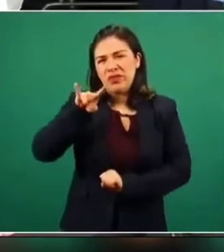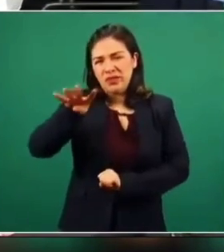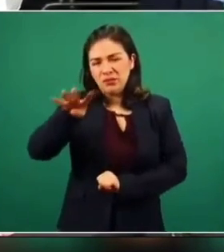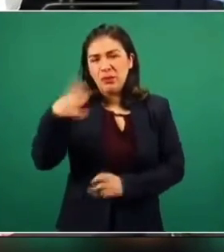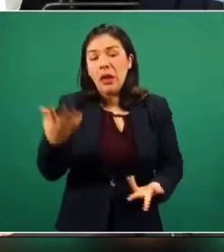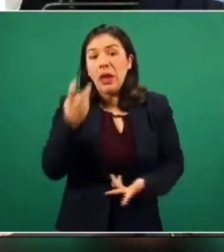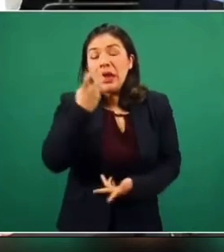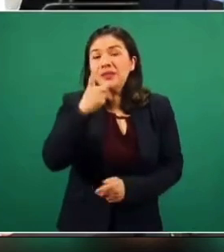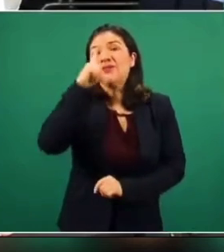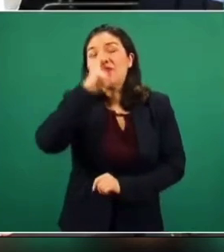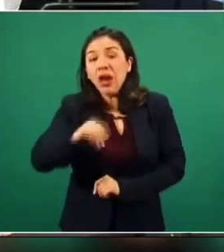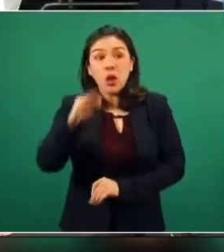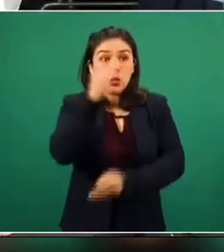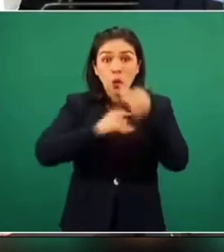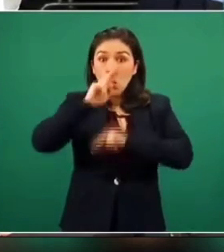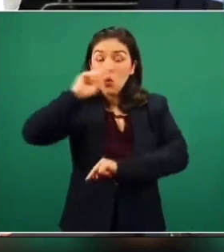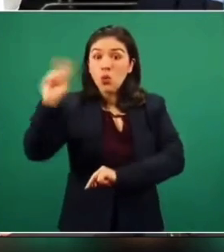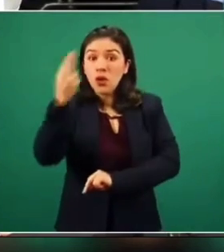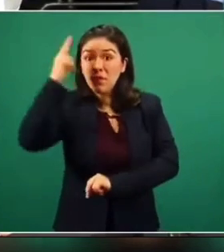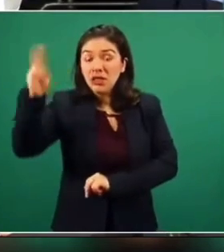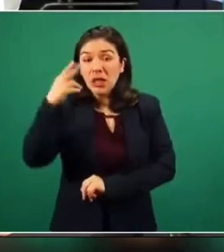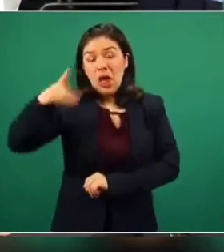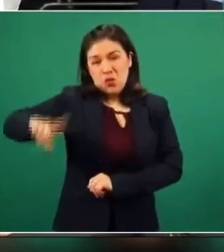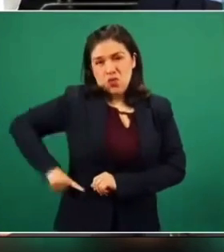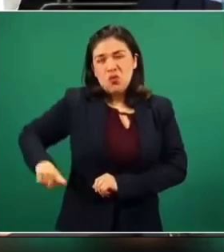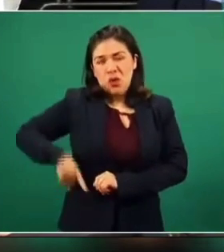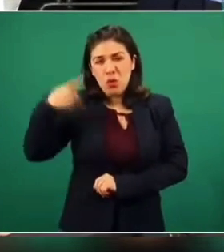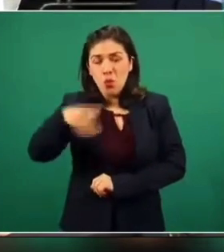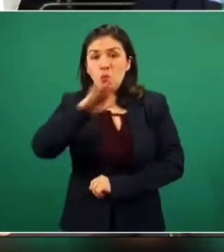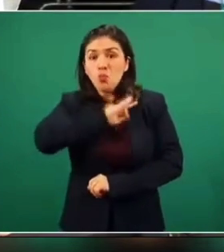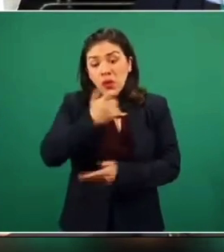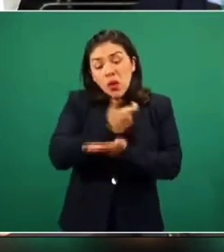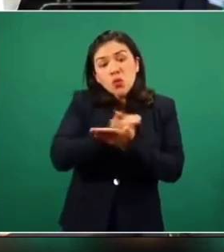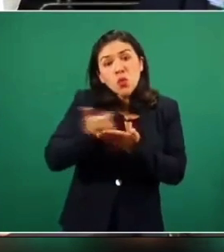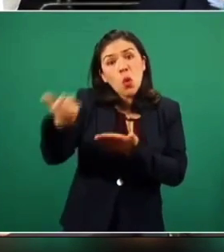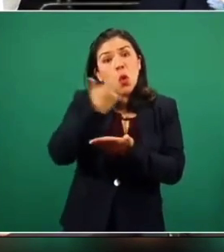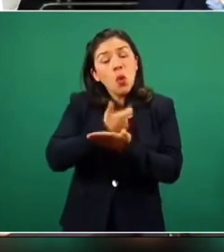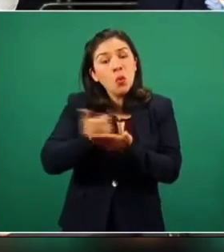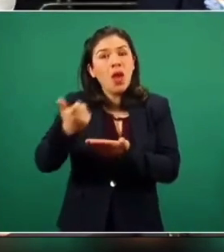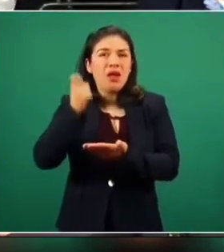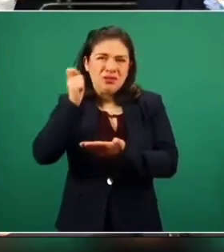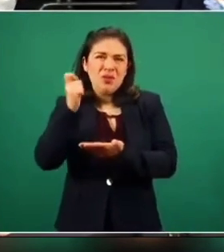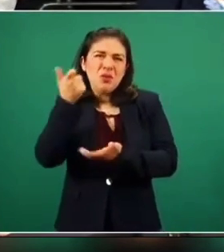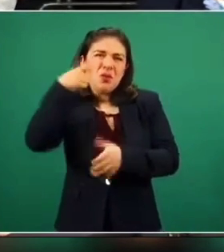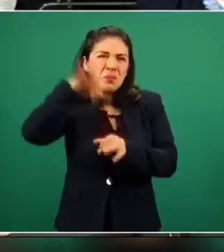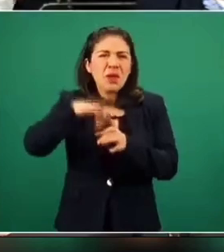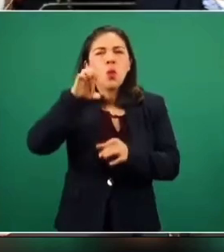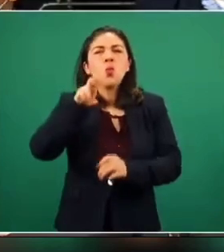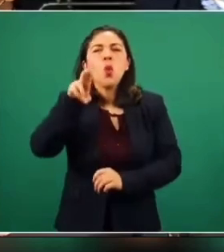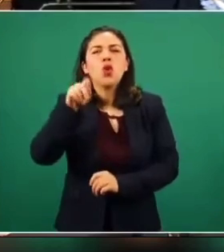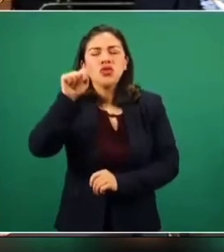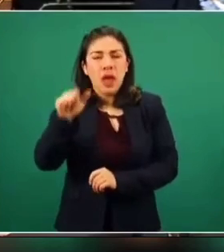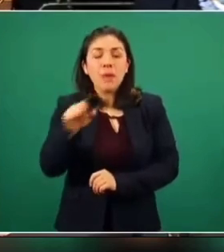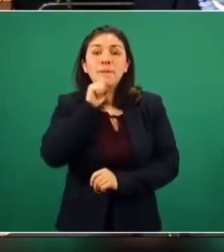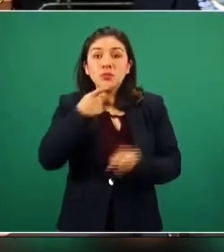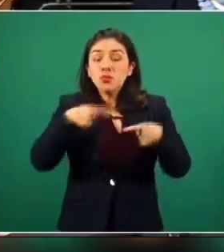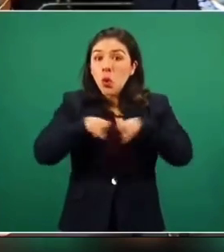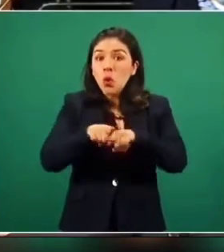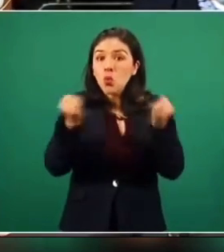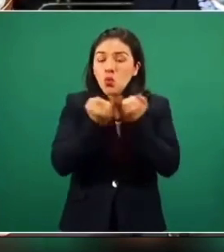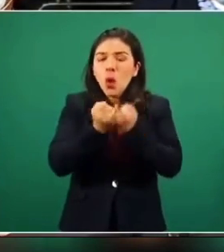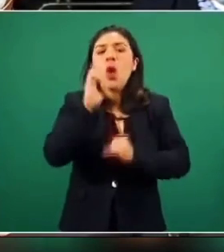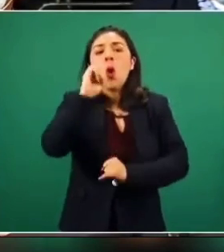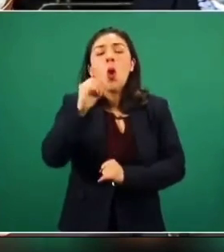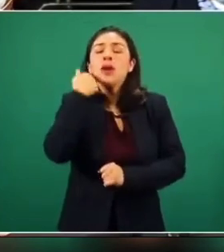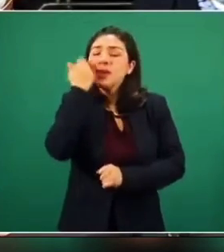que impide que todas las universidades públicas puedan dejar de cobrar cuotas al mismo tiempo. Al término se pretende que los estudiantes